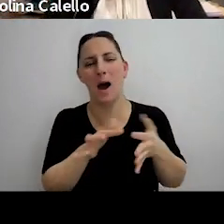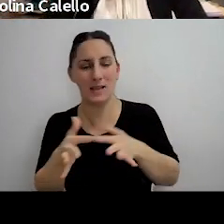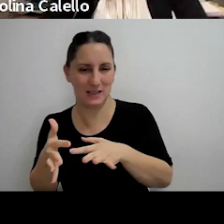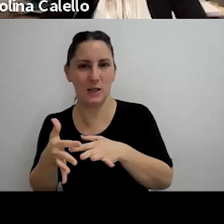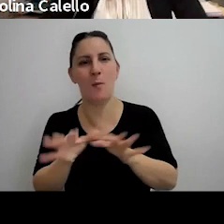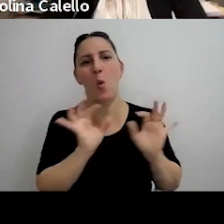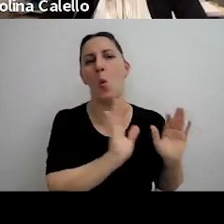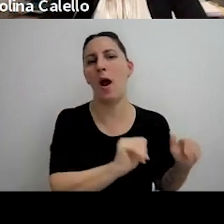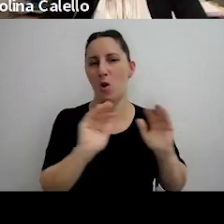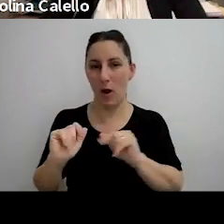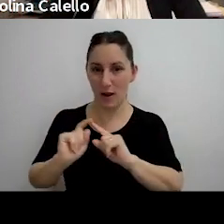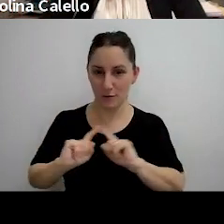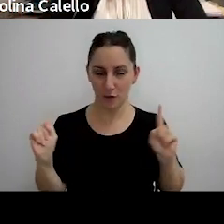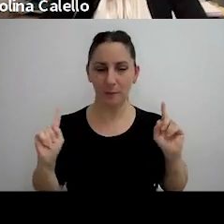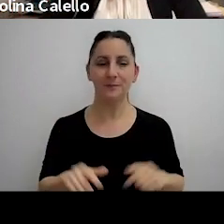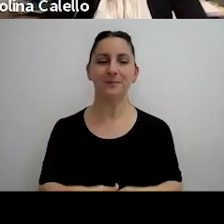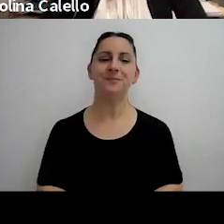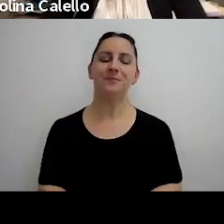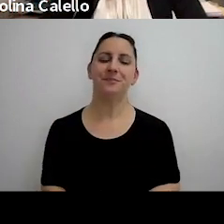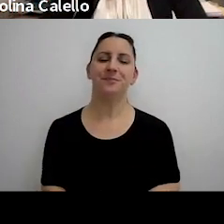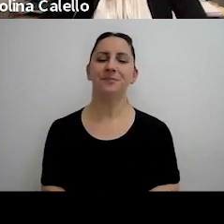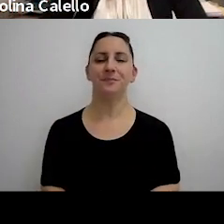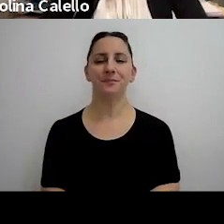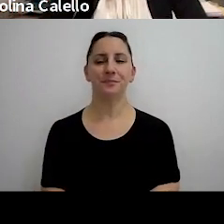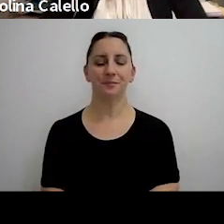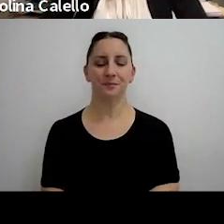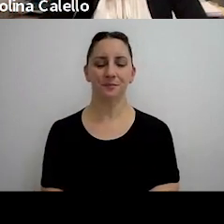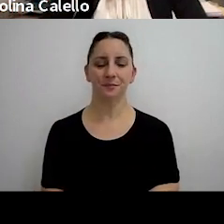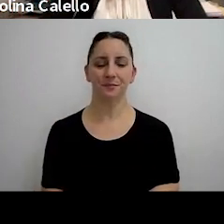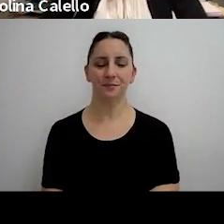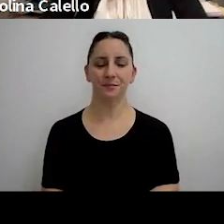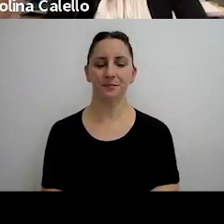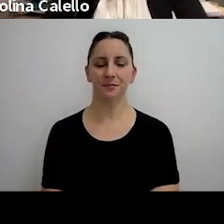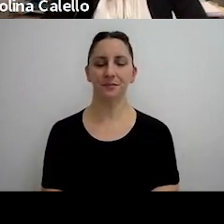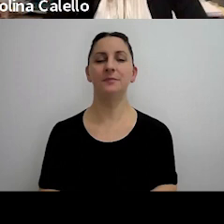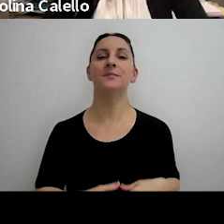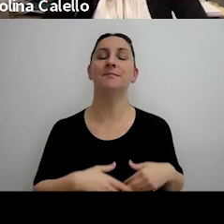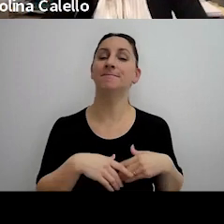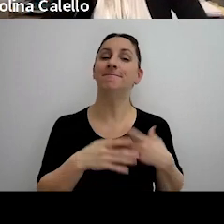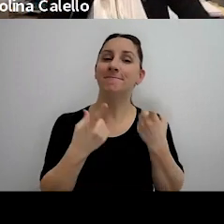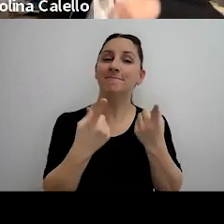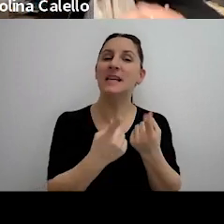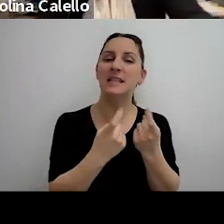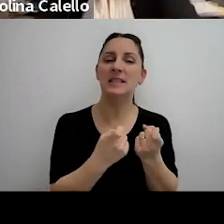y por otra parte la necesidad de